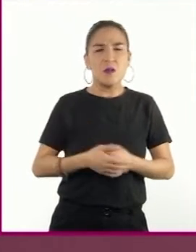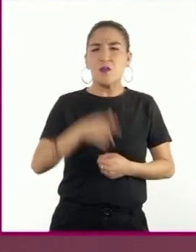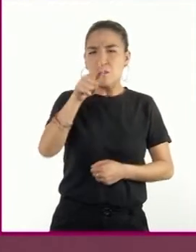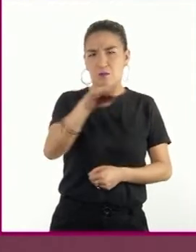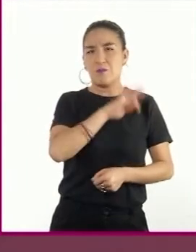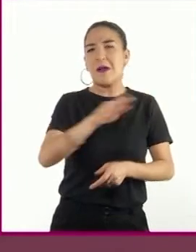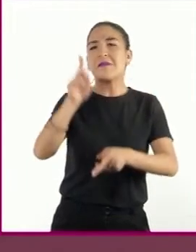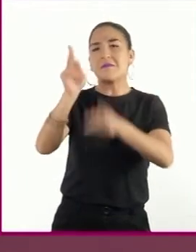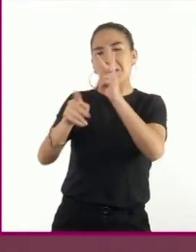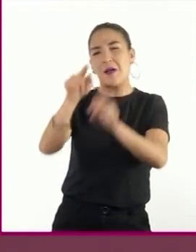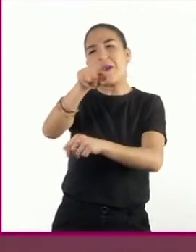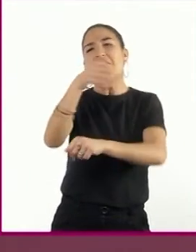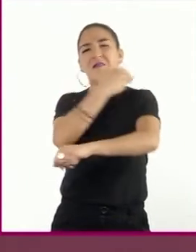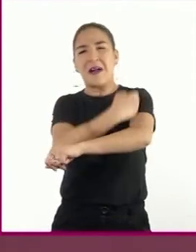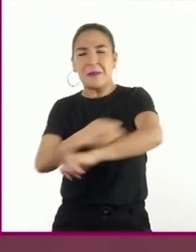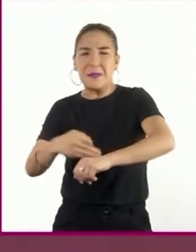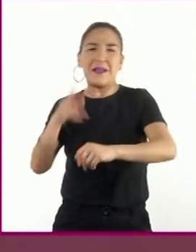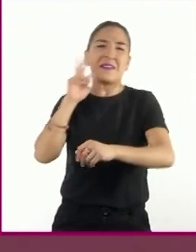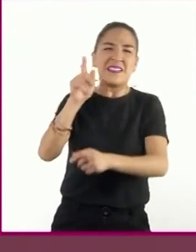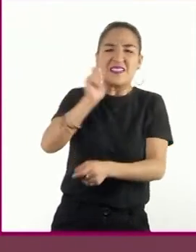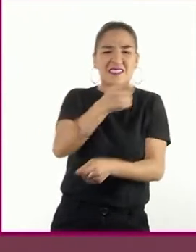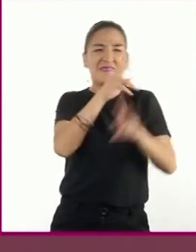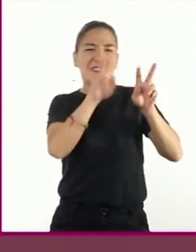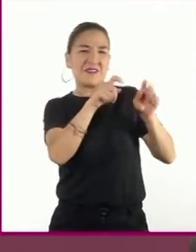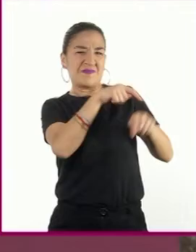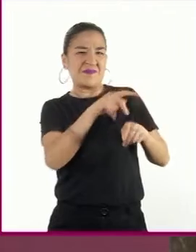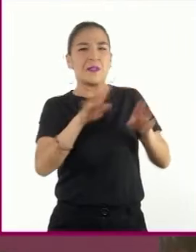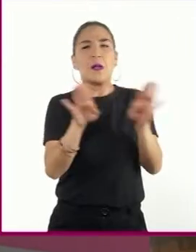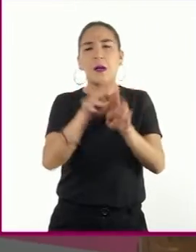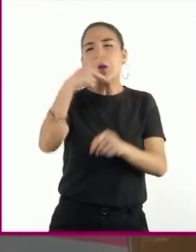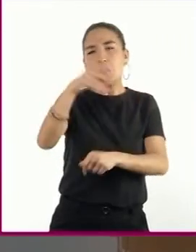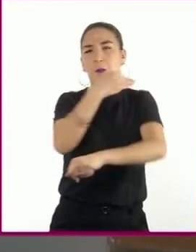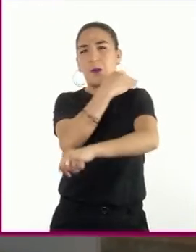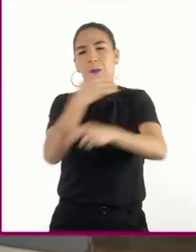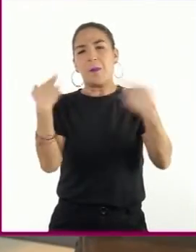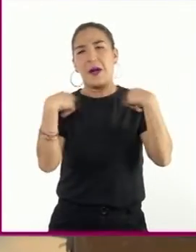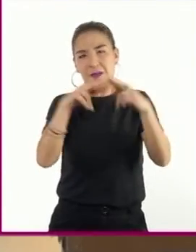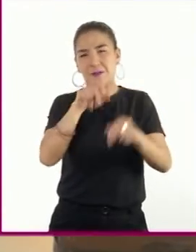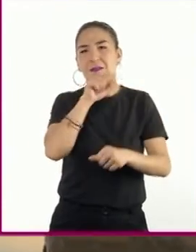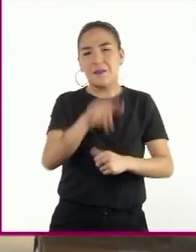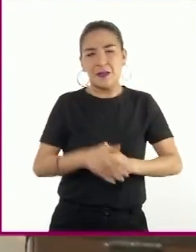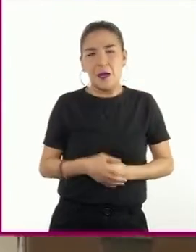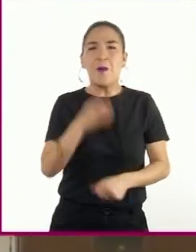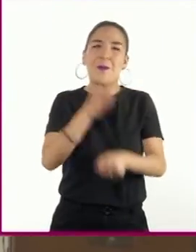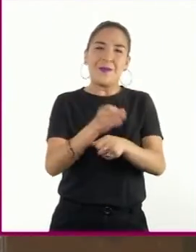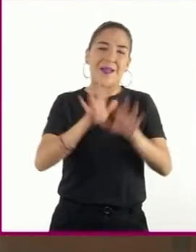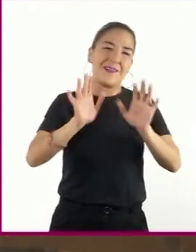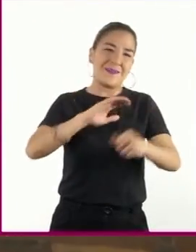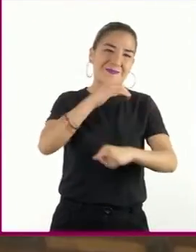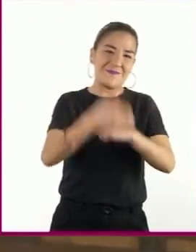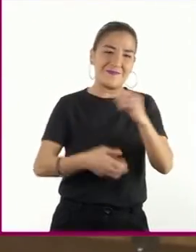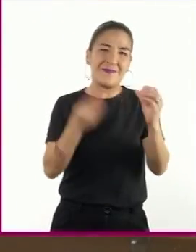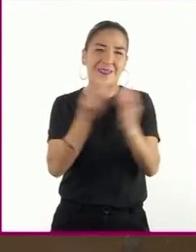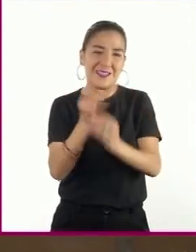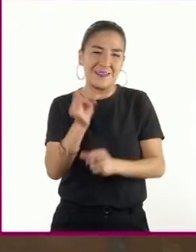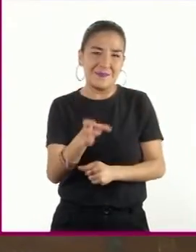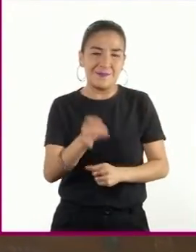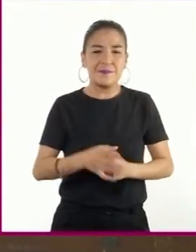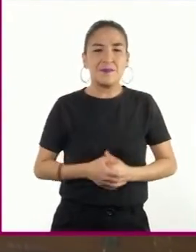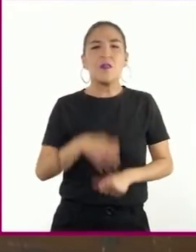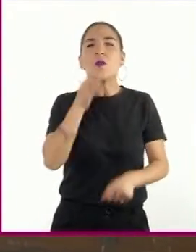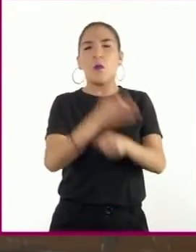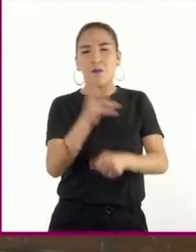comentarlo con sus familiares y maestros. Ya vamos llegando al final de nuestra sesión. A continuación